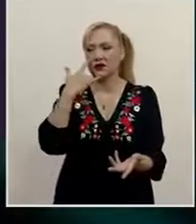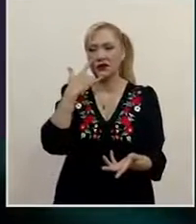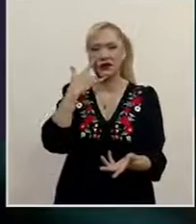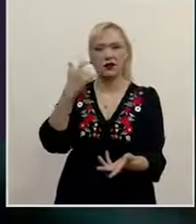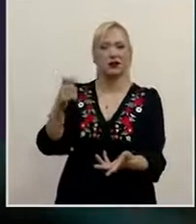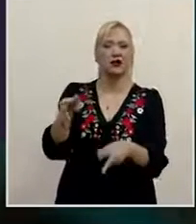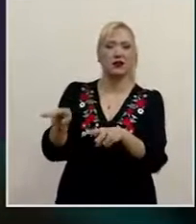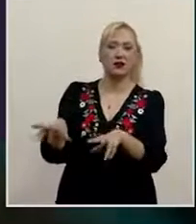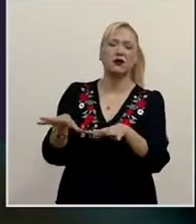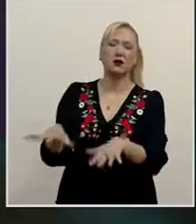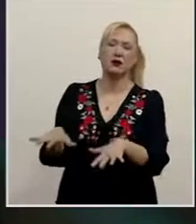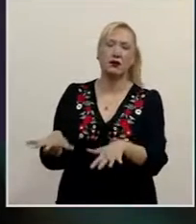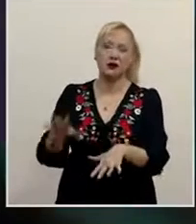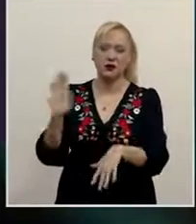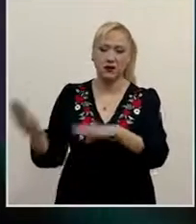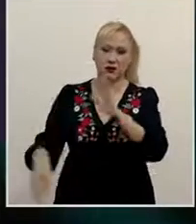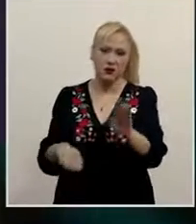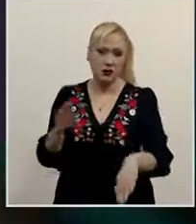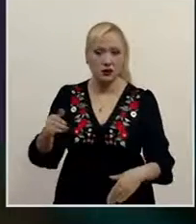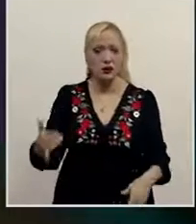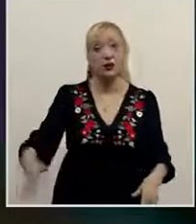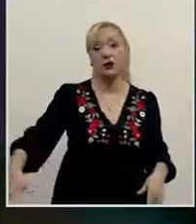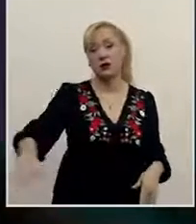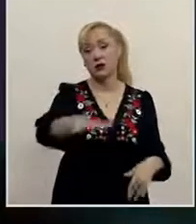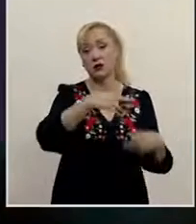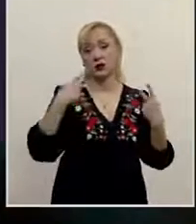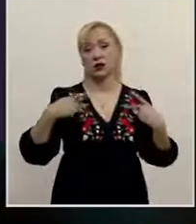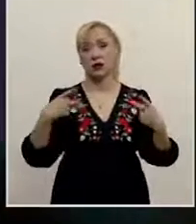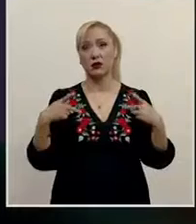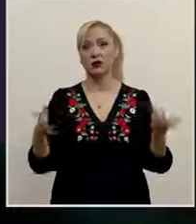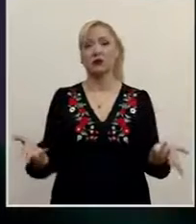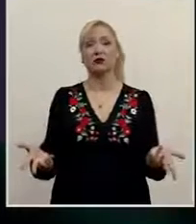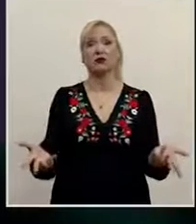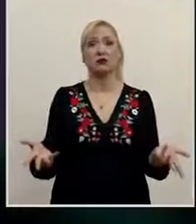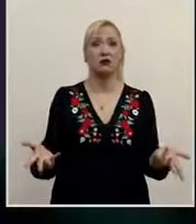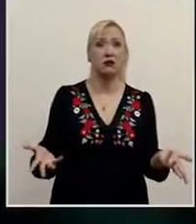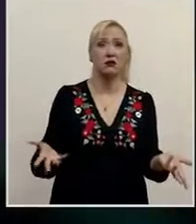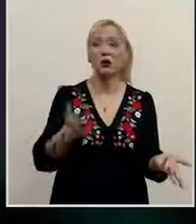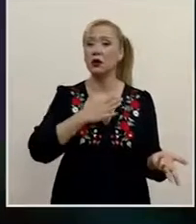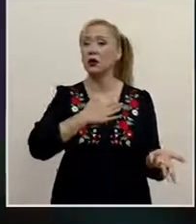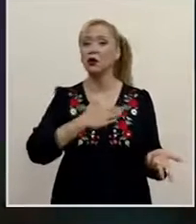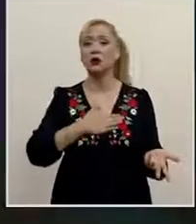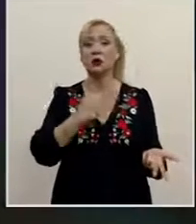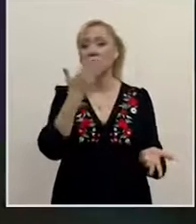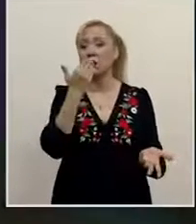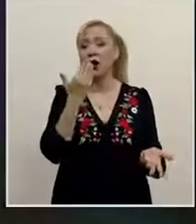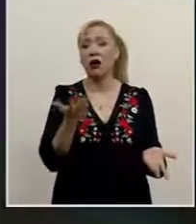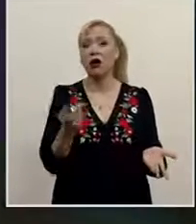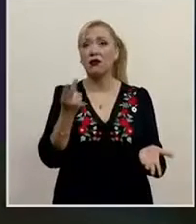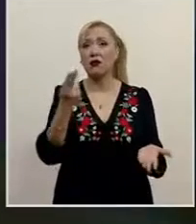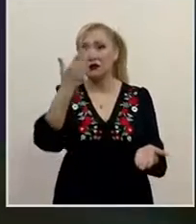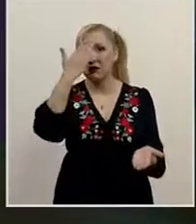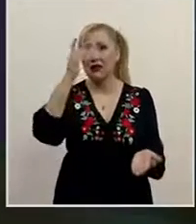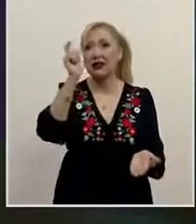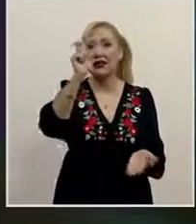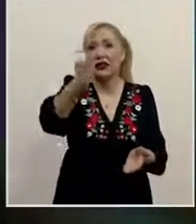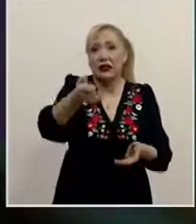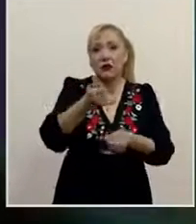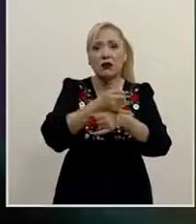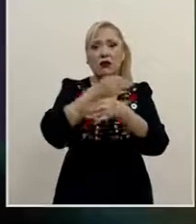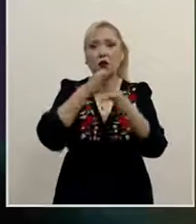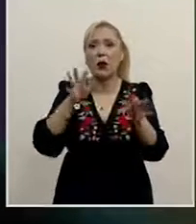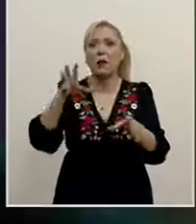También impacta de manera colectiva a la sociedad en general y a la democracia. Al firmar un convenio de